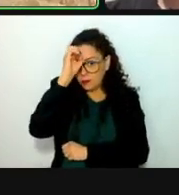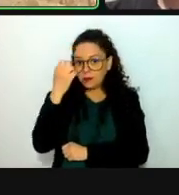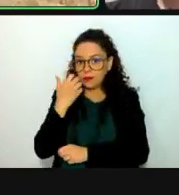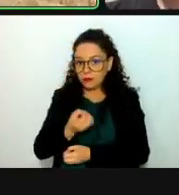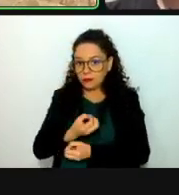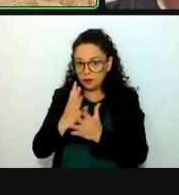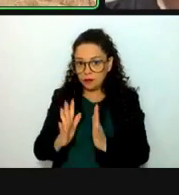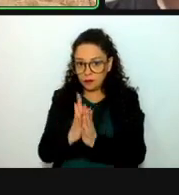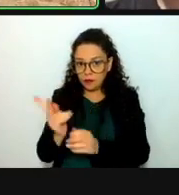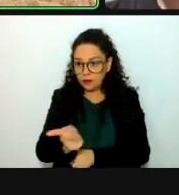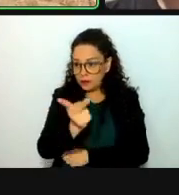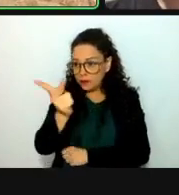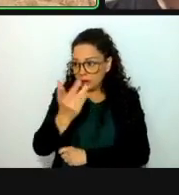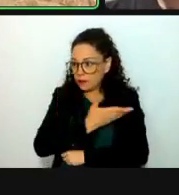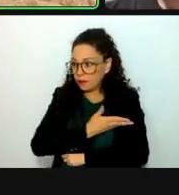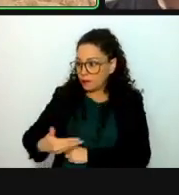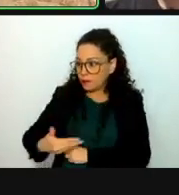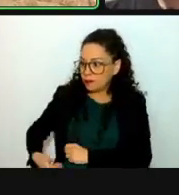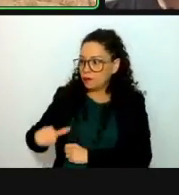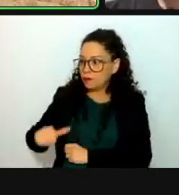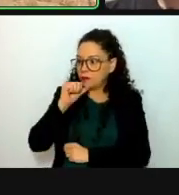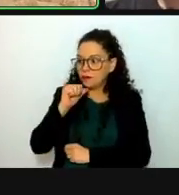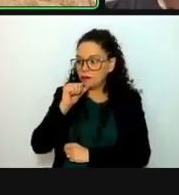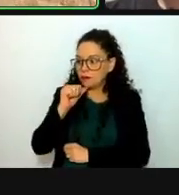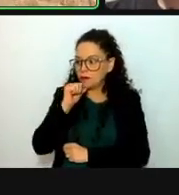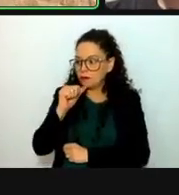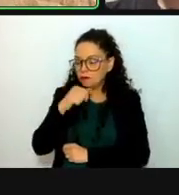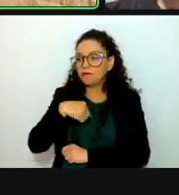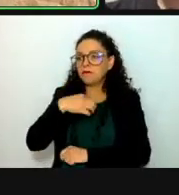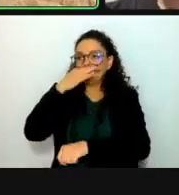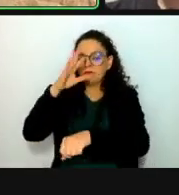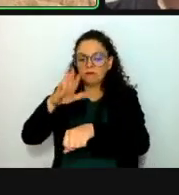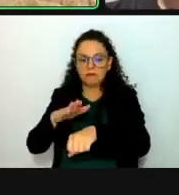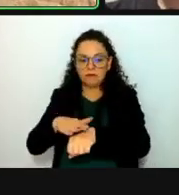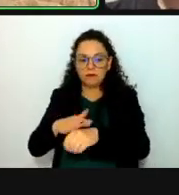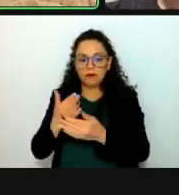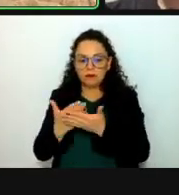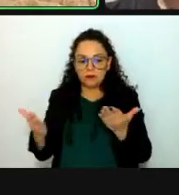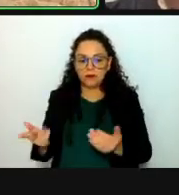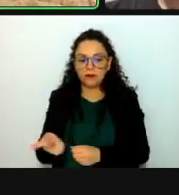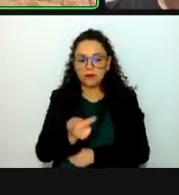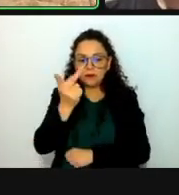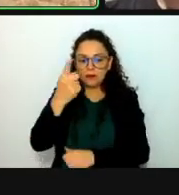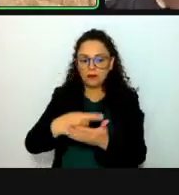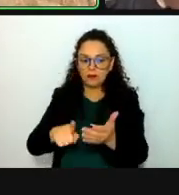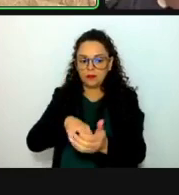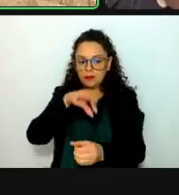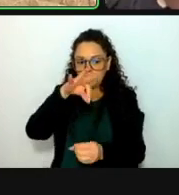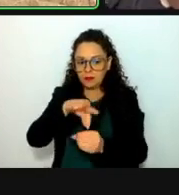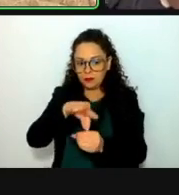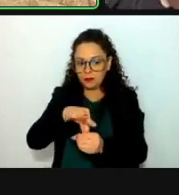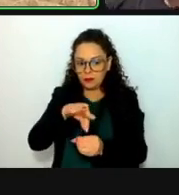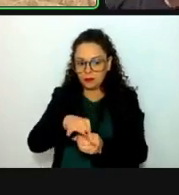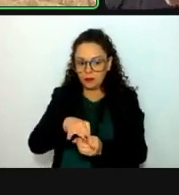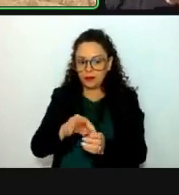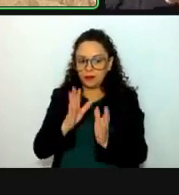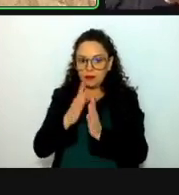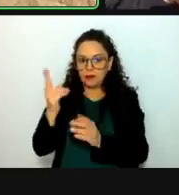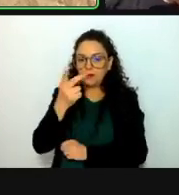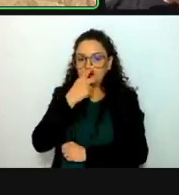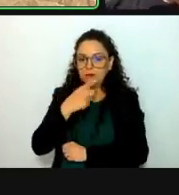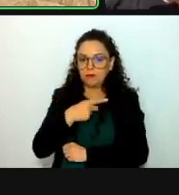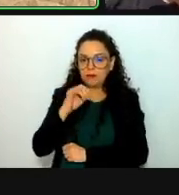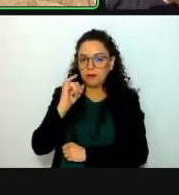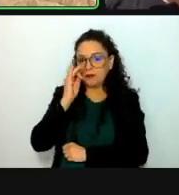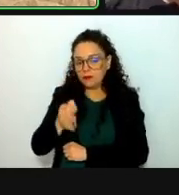Diputado Presidente, no existe ninguna intervención. Se procede a la votación correspondiente y les pido emitir el sentido de su voto. A